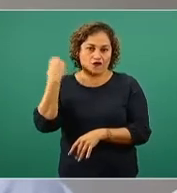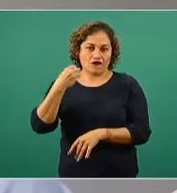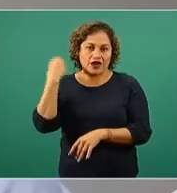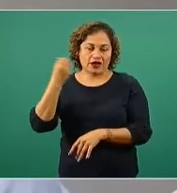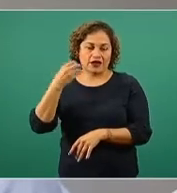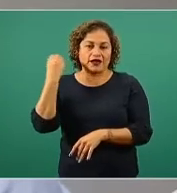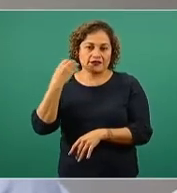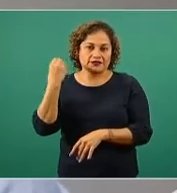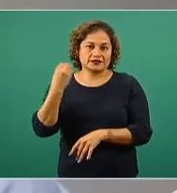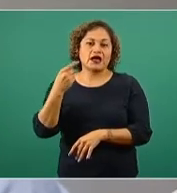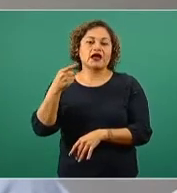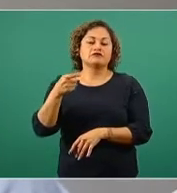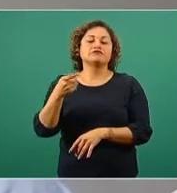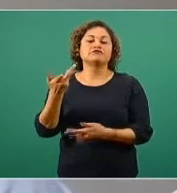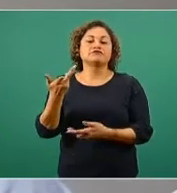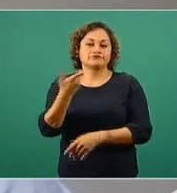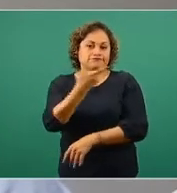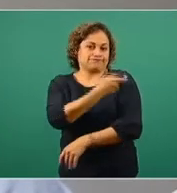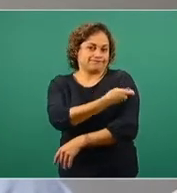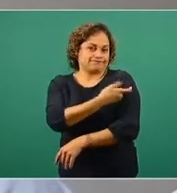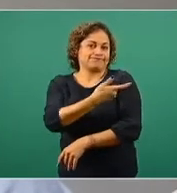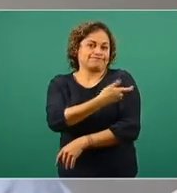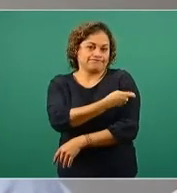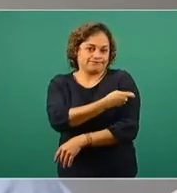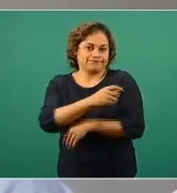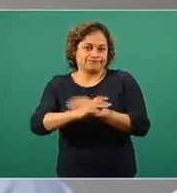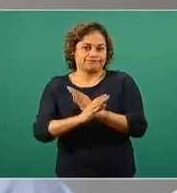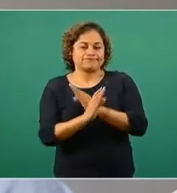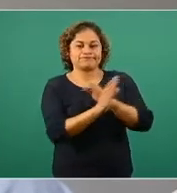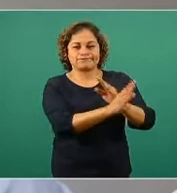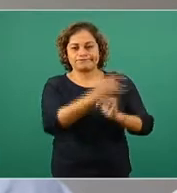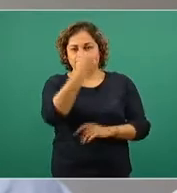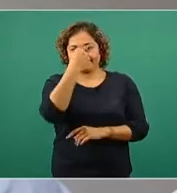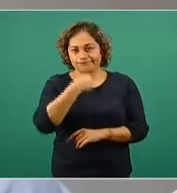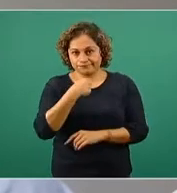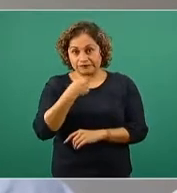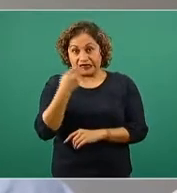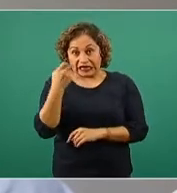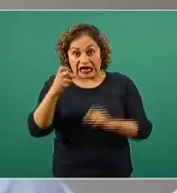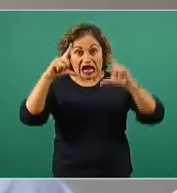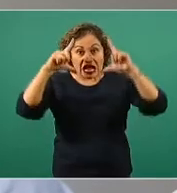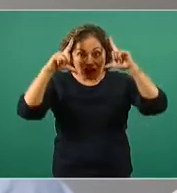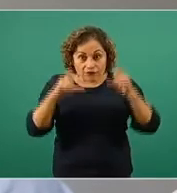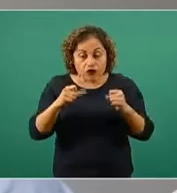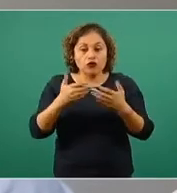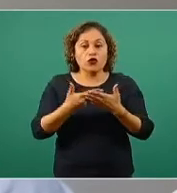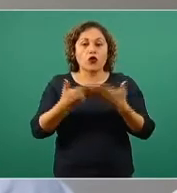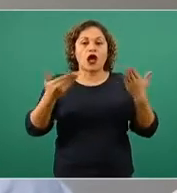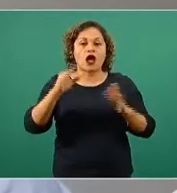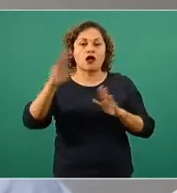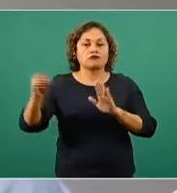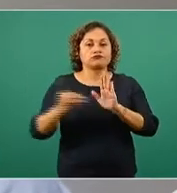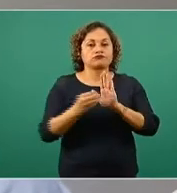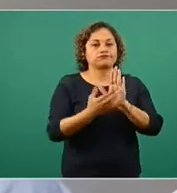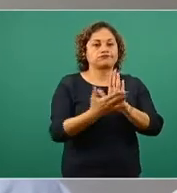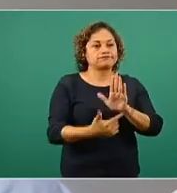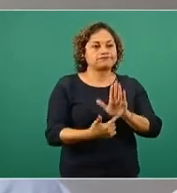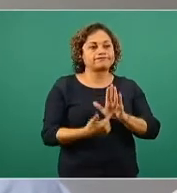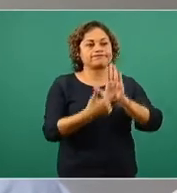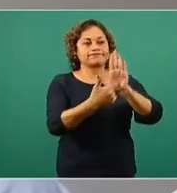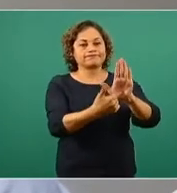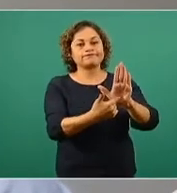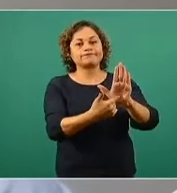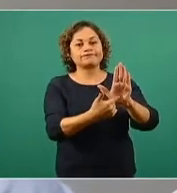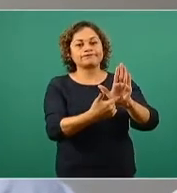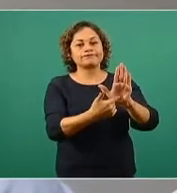Nacional y empezaron entonces a utilizar esta fotografía en la cual el doctor, reitero, se vacuna contra